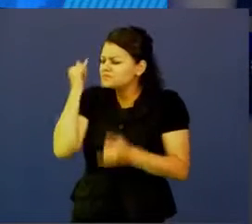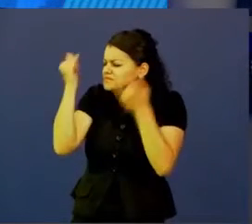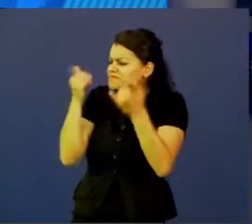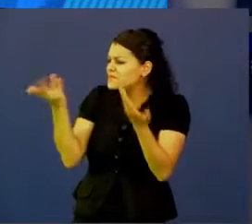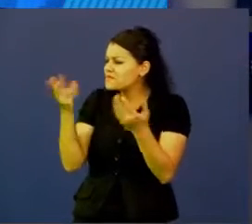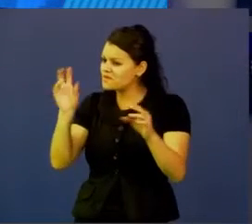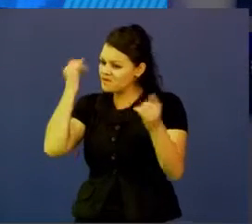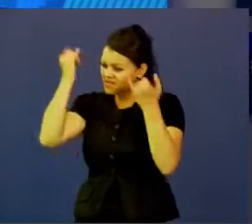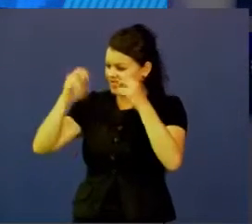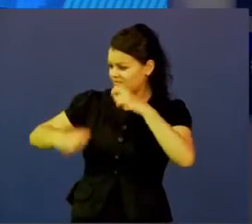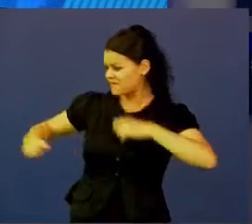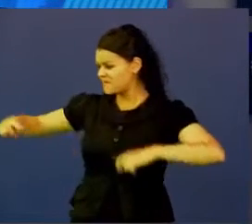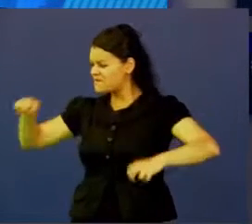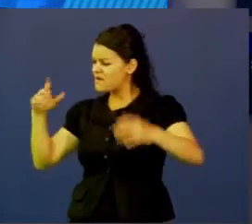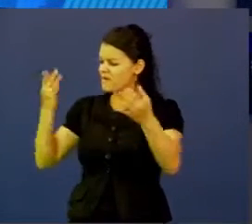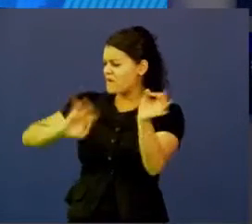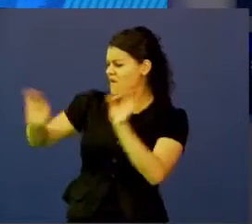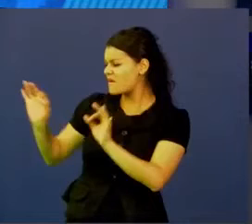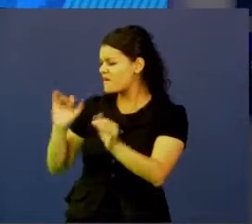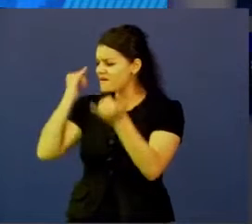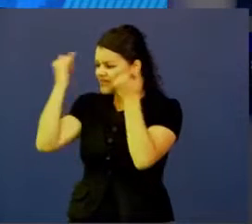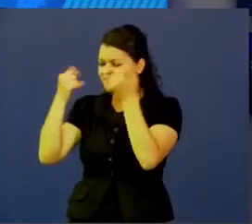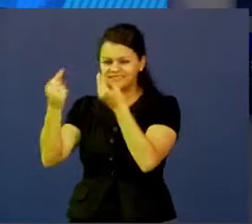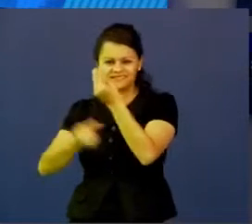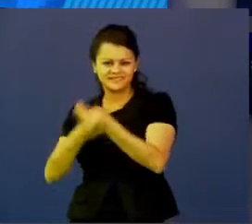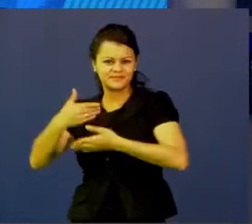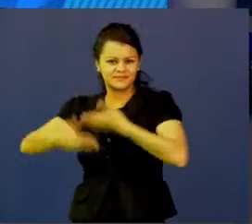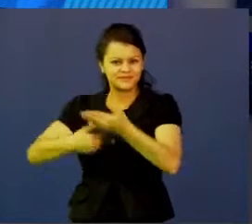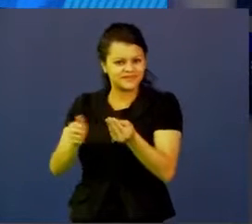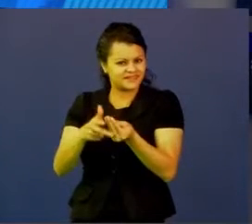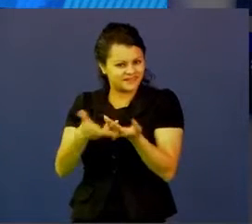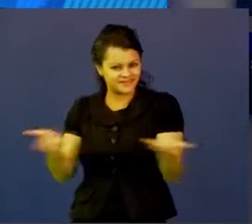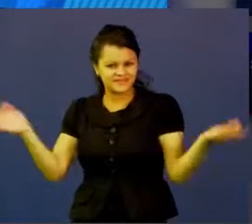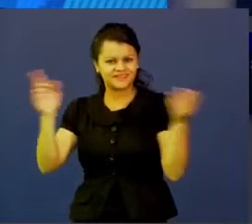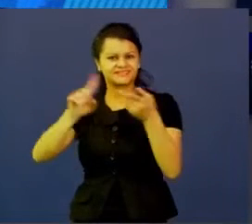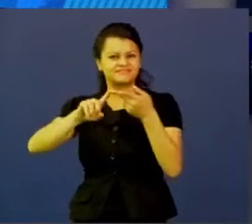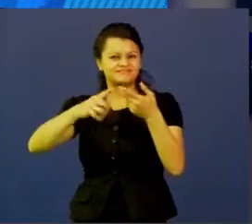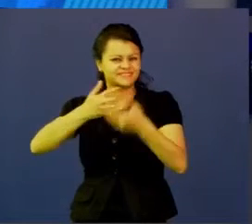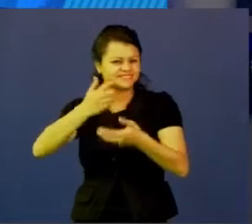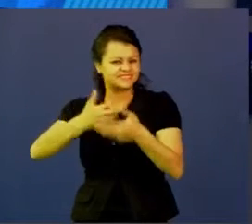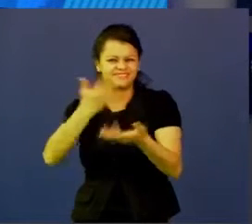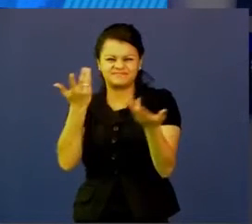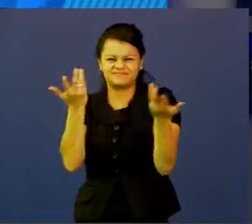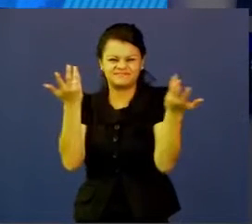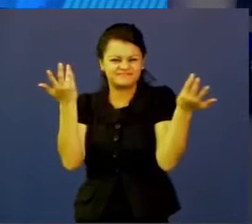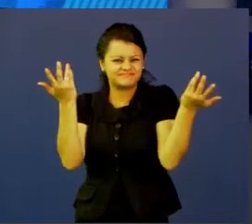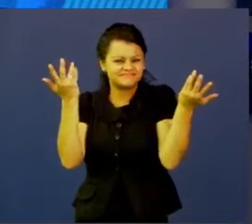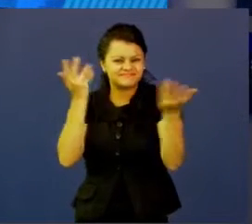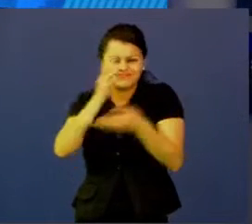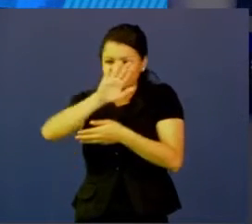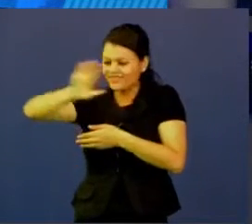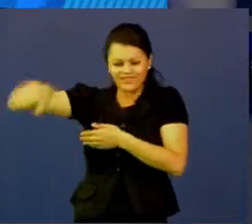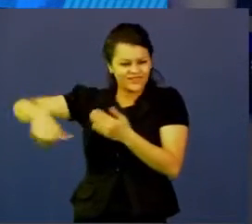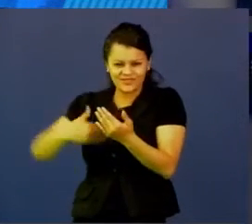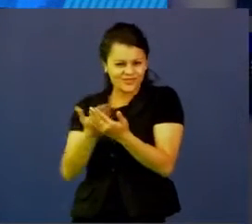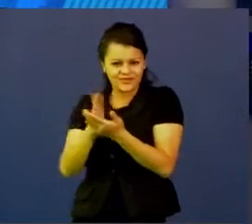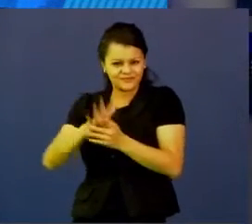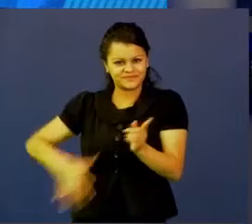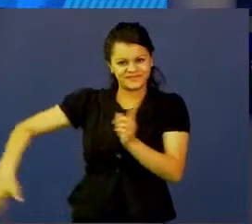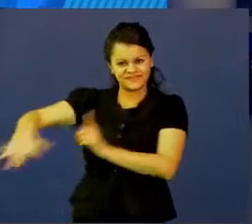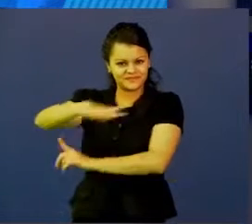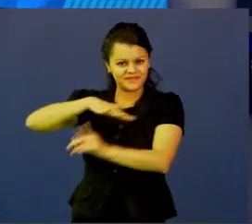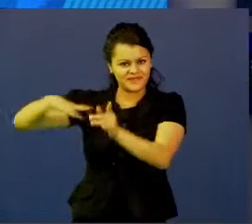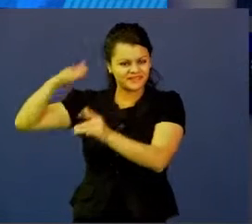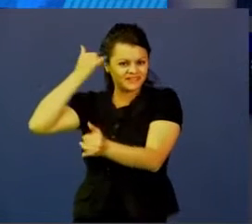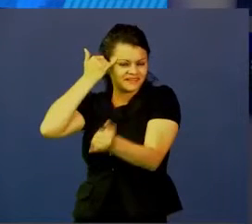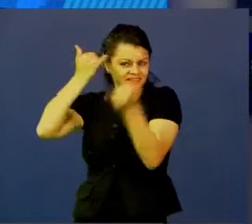espacios, los procesos y las herramientas, los sistemas, en general todo el ambiente podría ser de